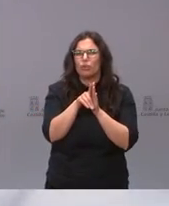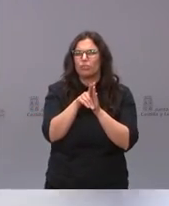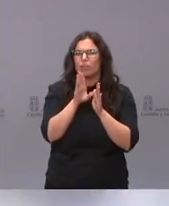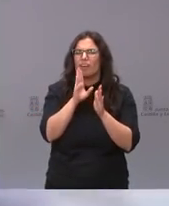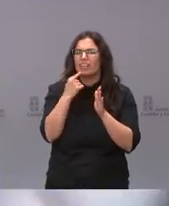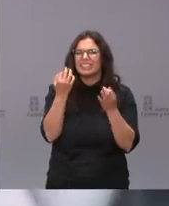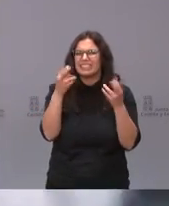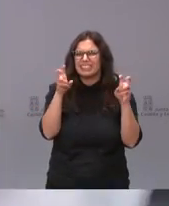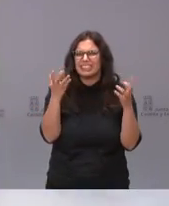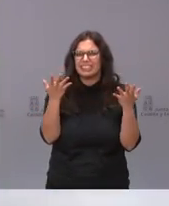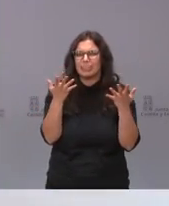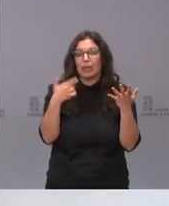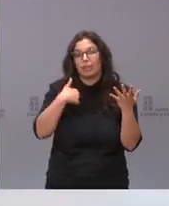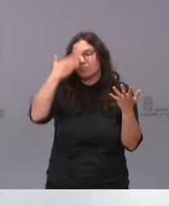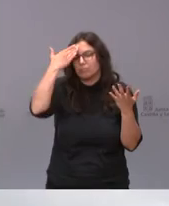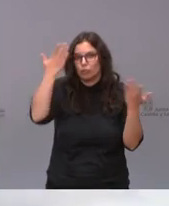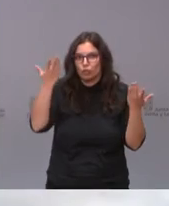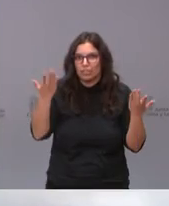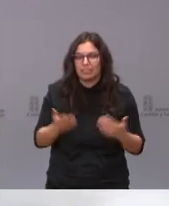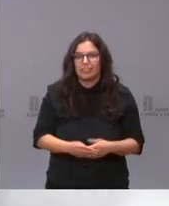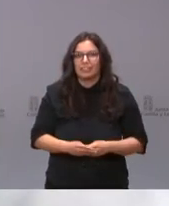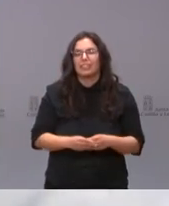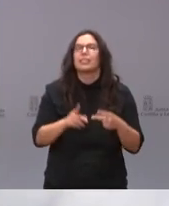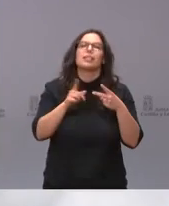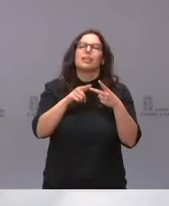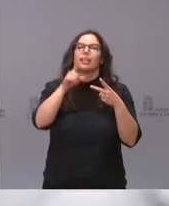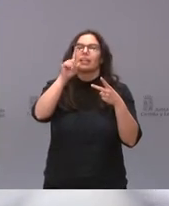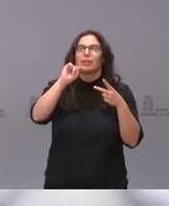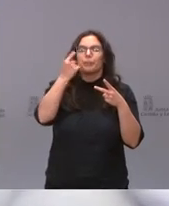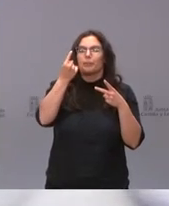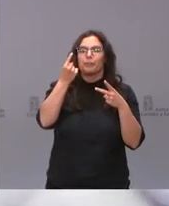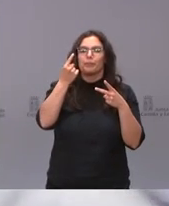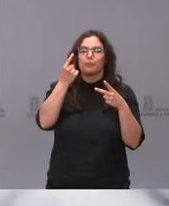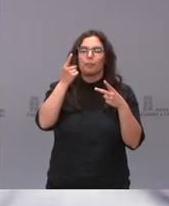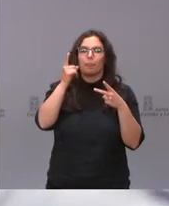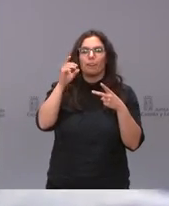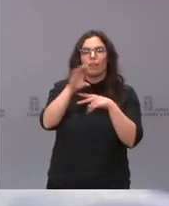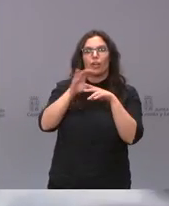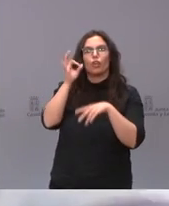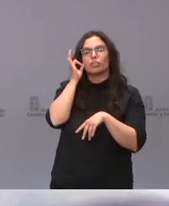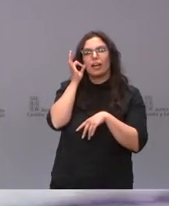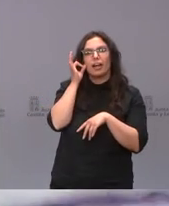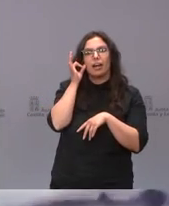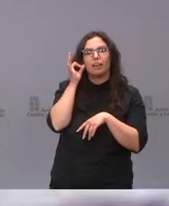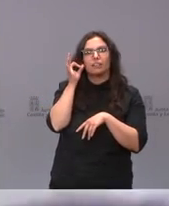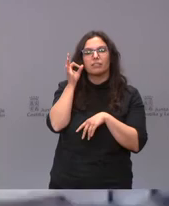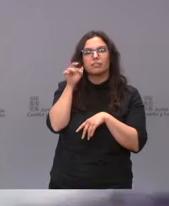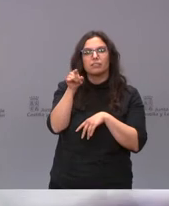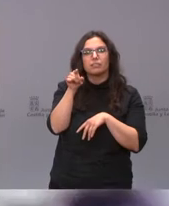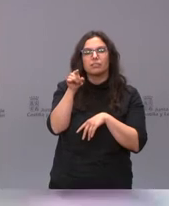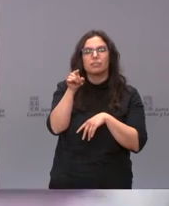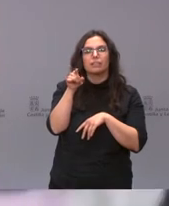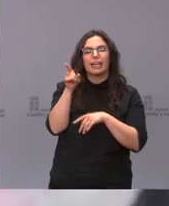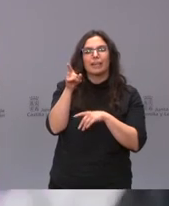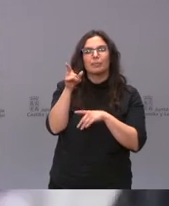comentar que la cabeza ya nos falla y luego sobre todo a la consejera que explicase